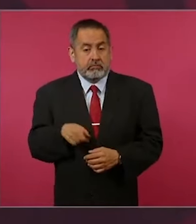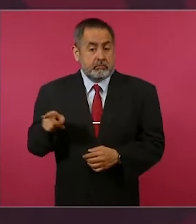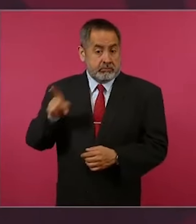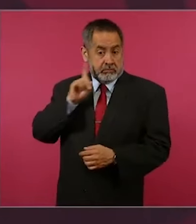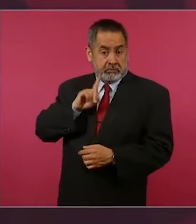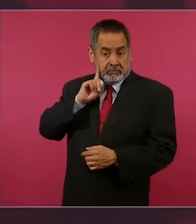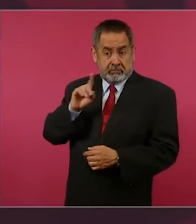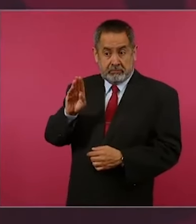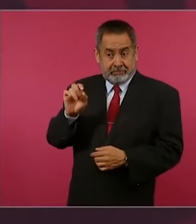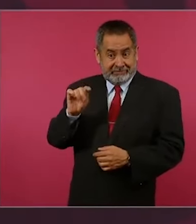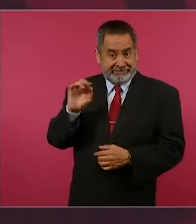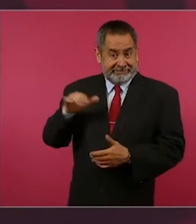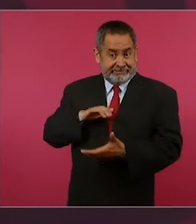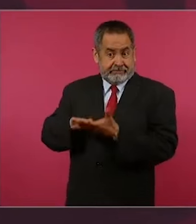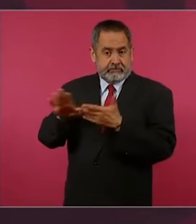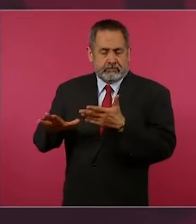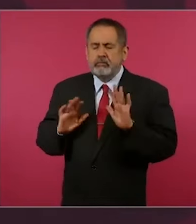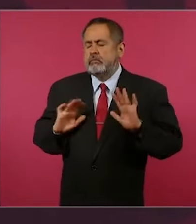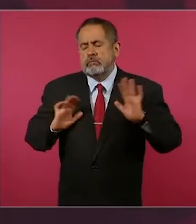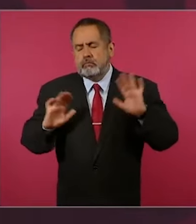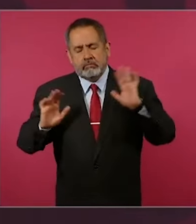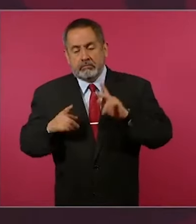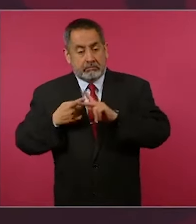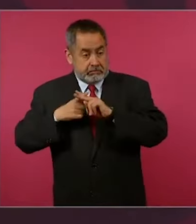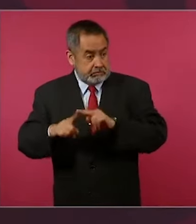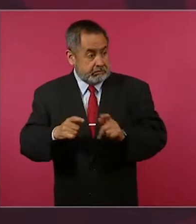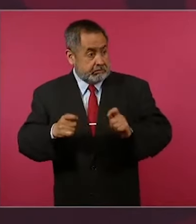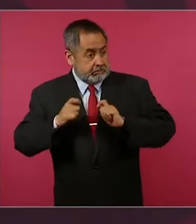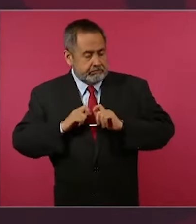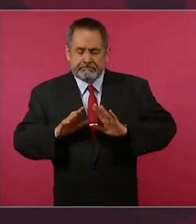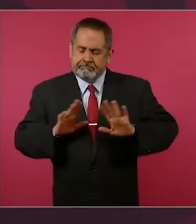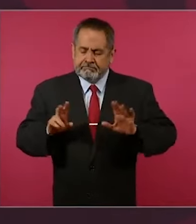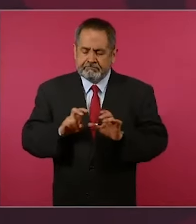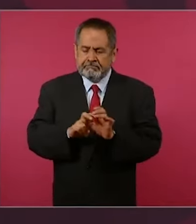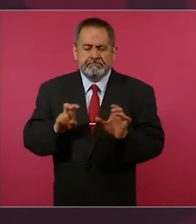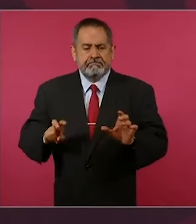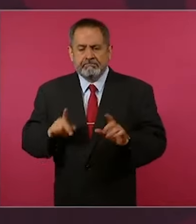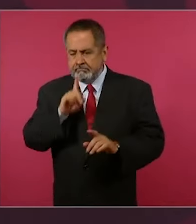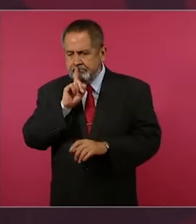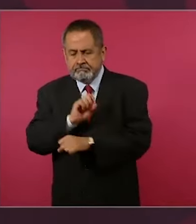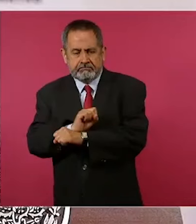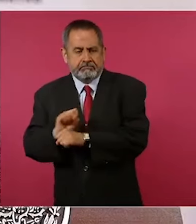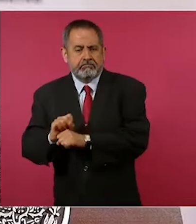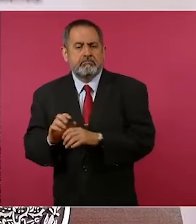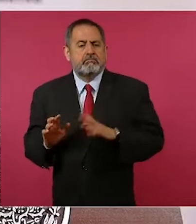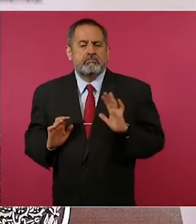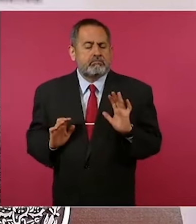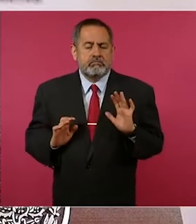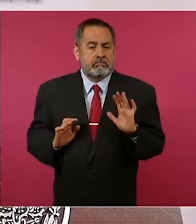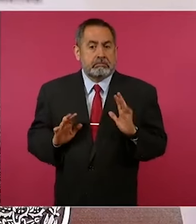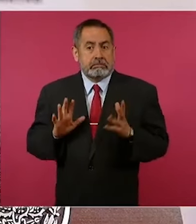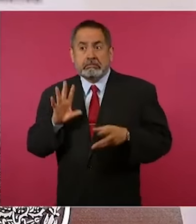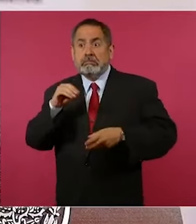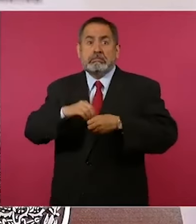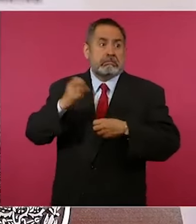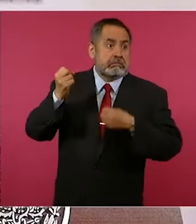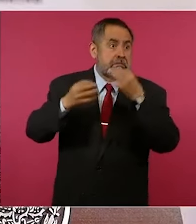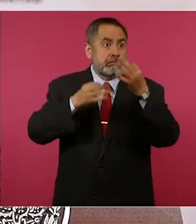Ella desde el principio decidió que no iba